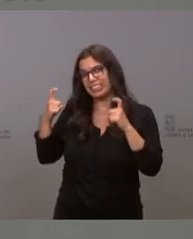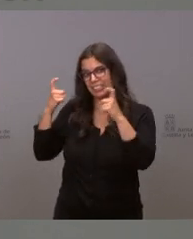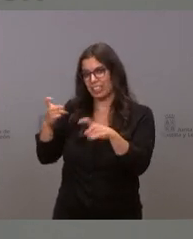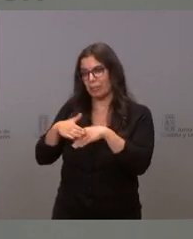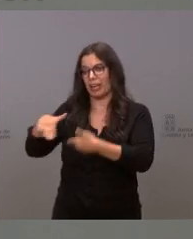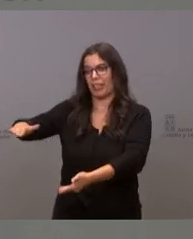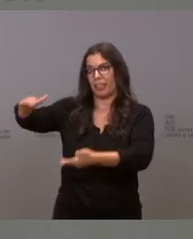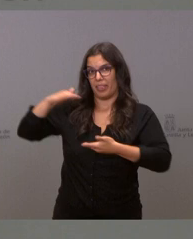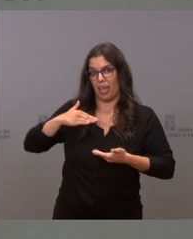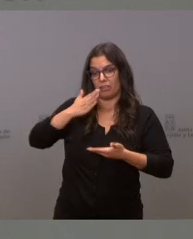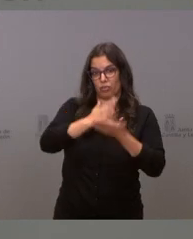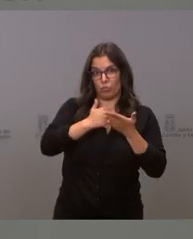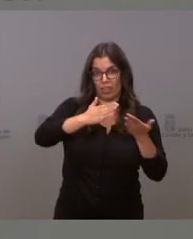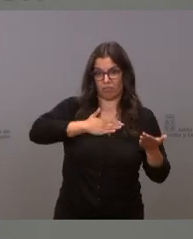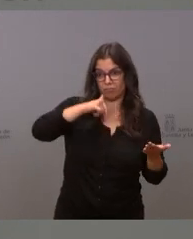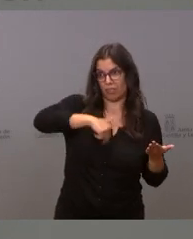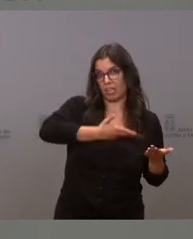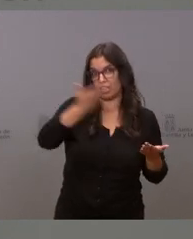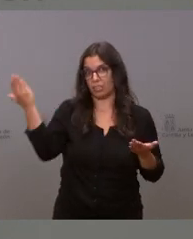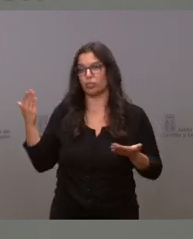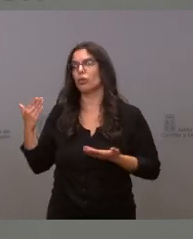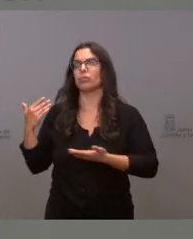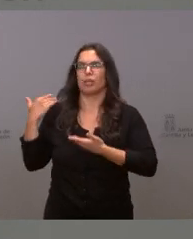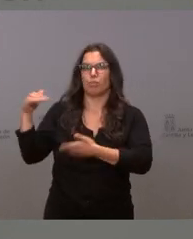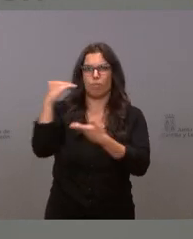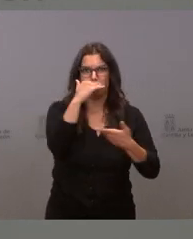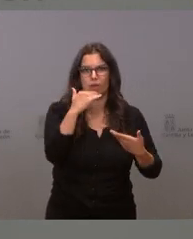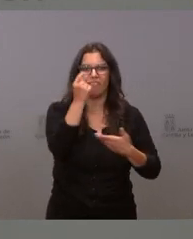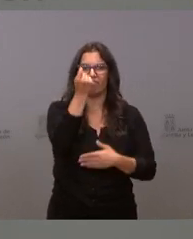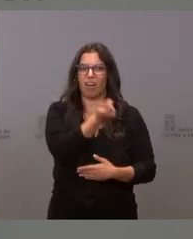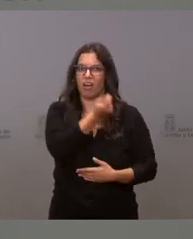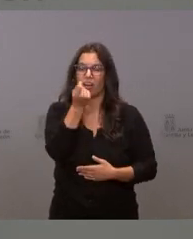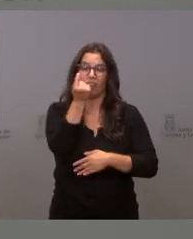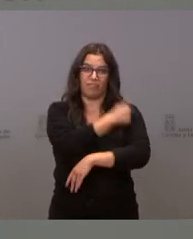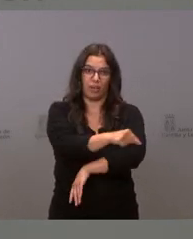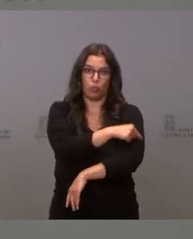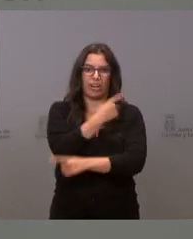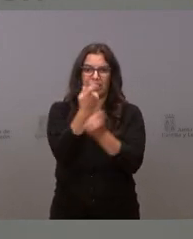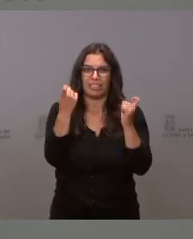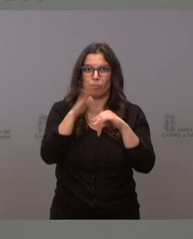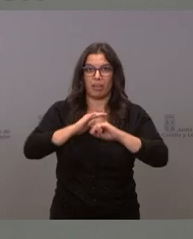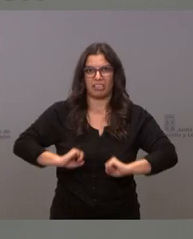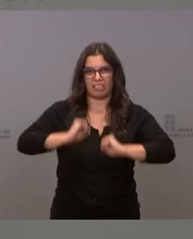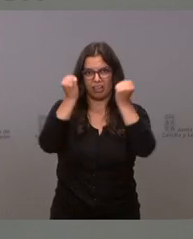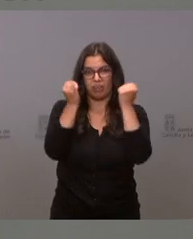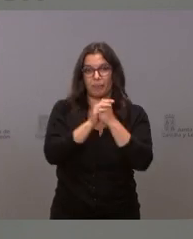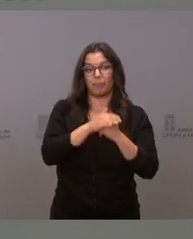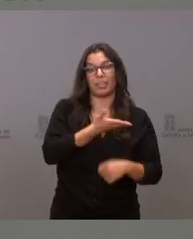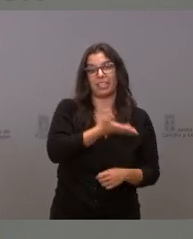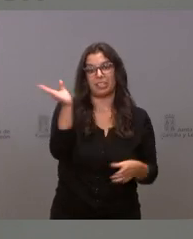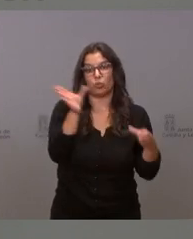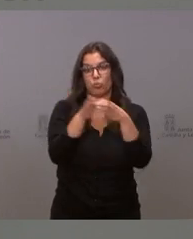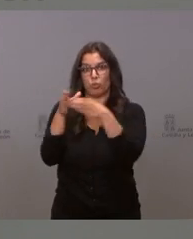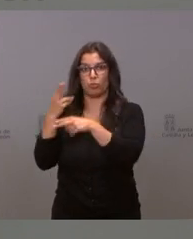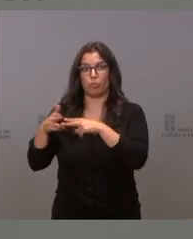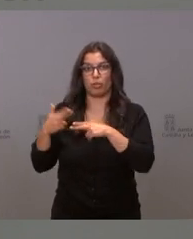comunidad y a todas las comunidades las vacunas que necesitamos para salir de esta situación y a todos los partidos que